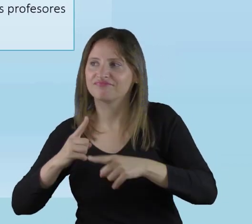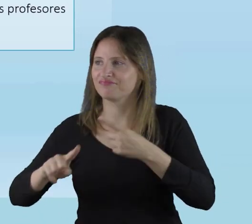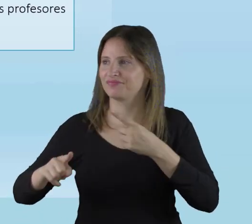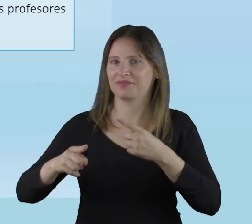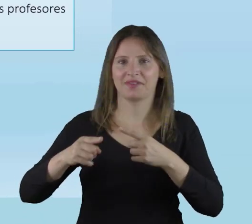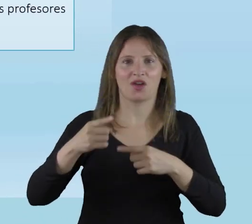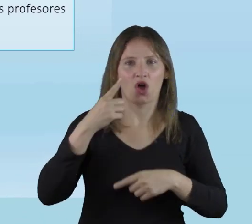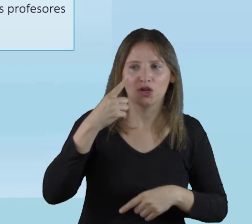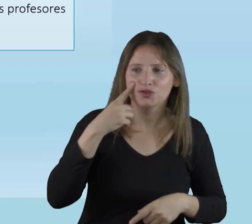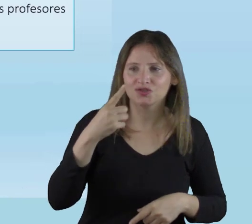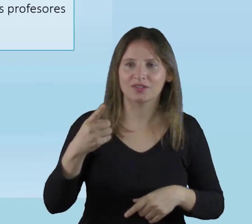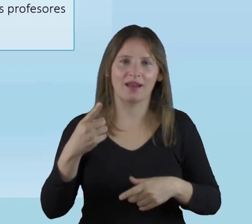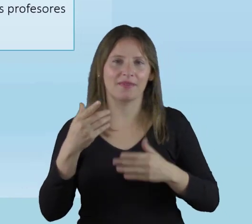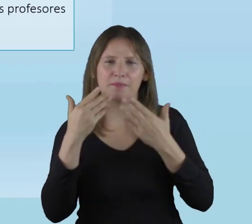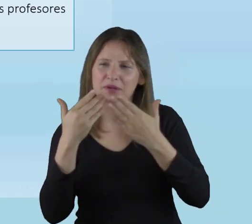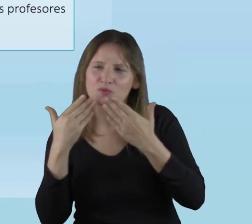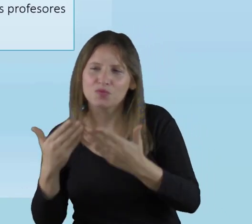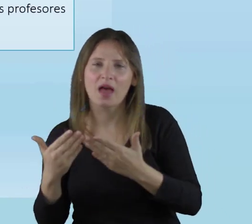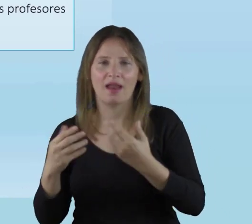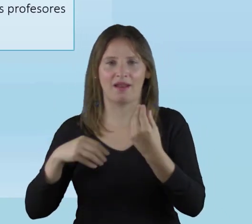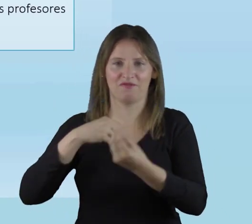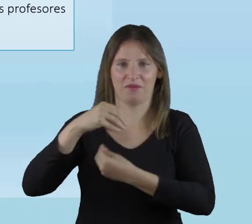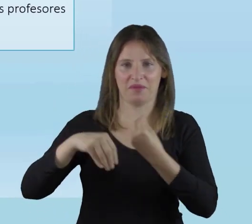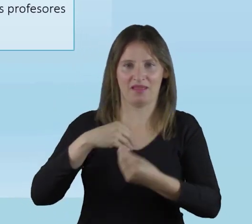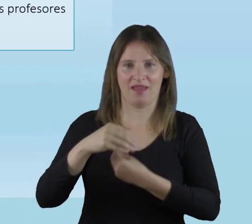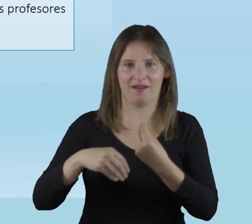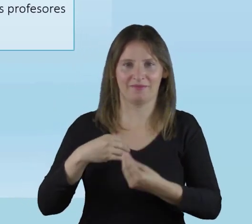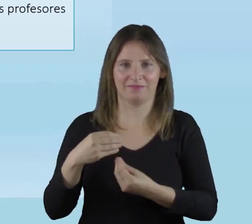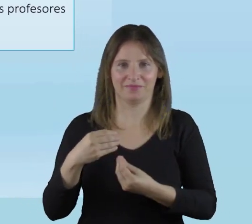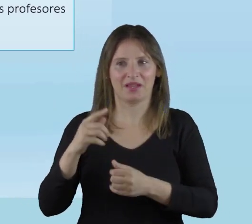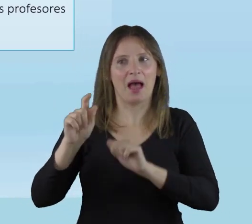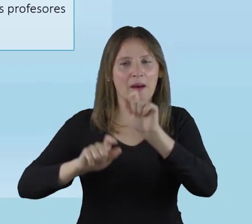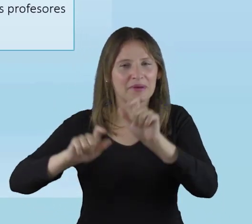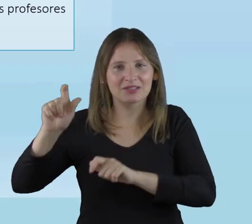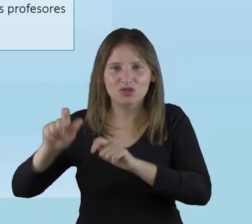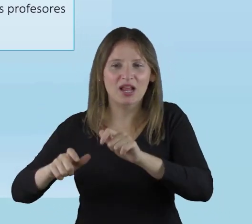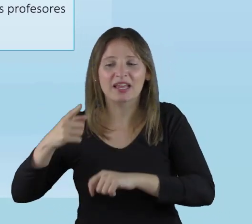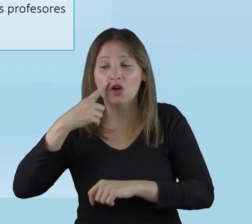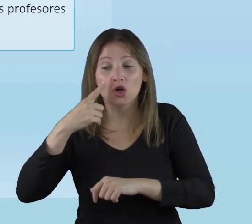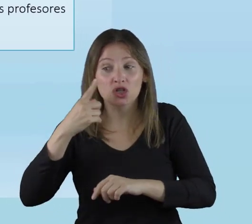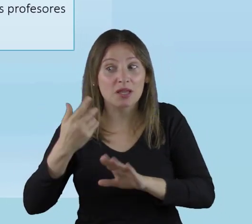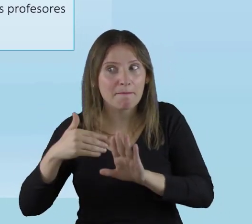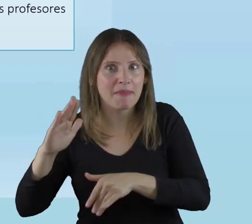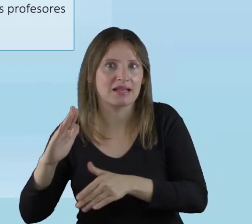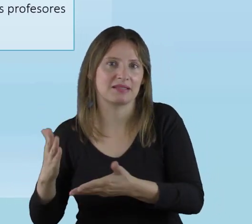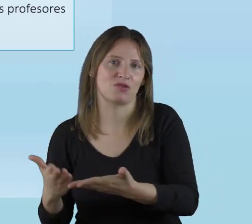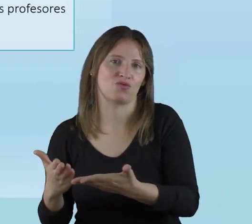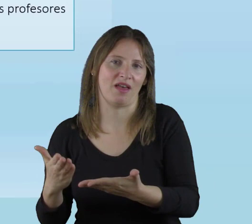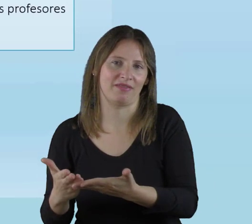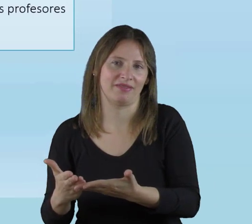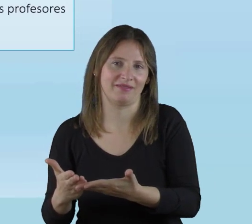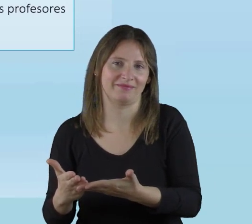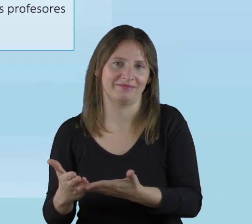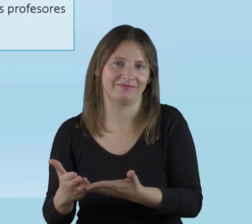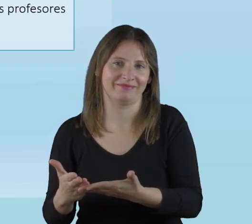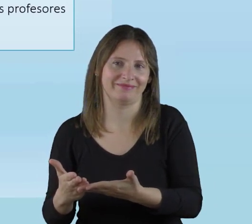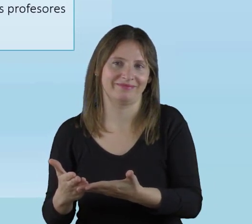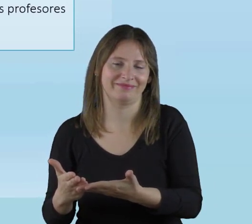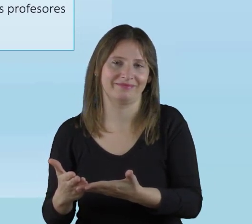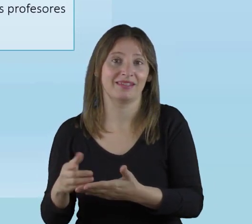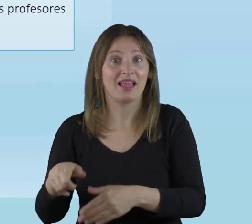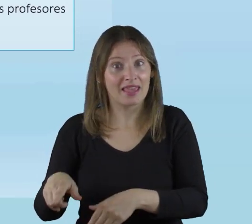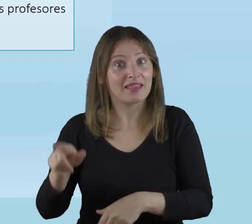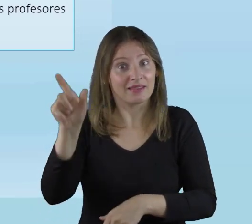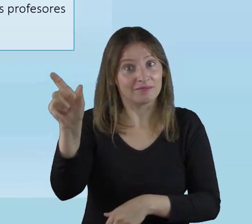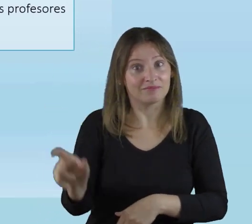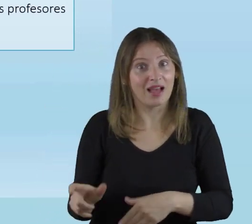afán de interactuar, de conocer, de indagar a la familia, ¿no? A las personas que están más cercanas